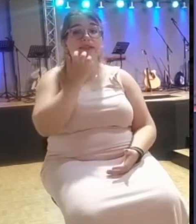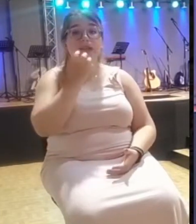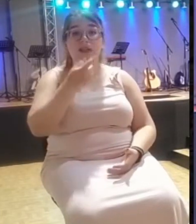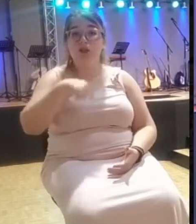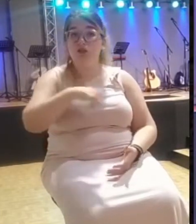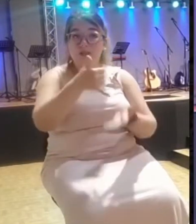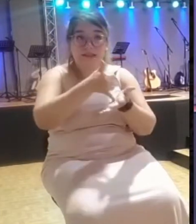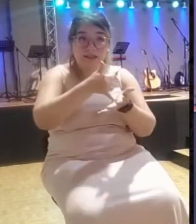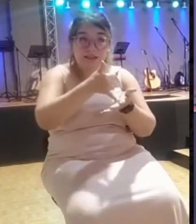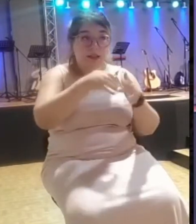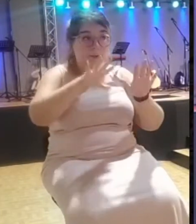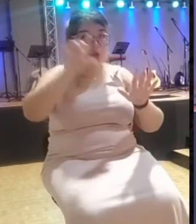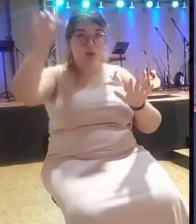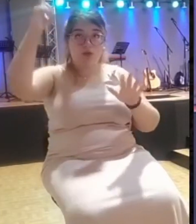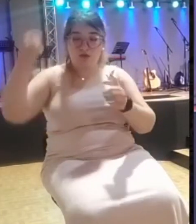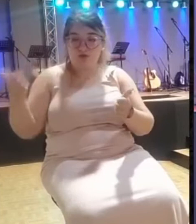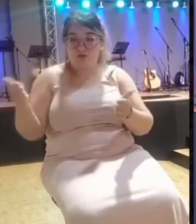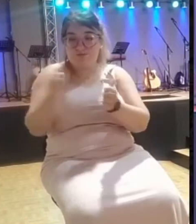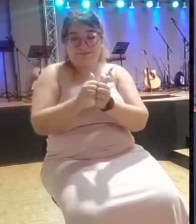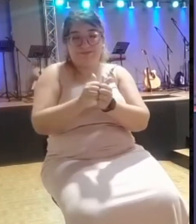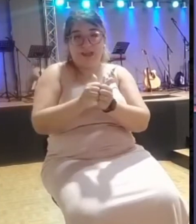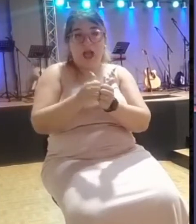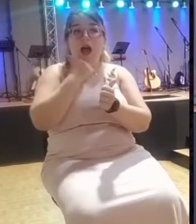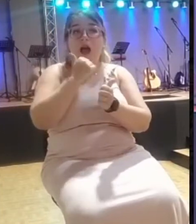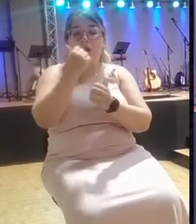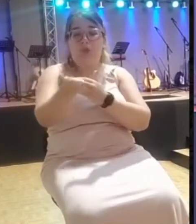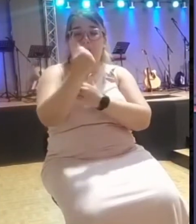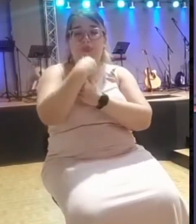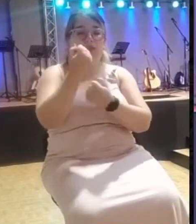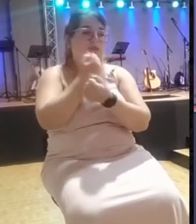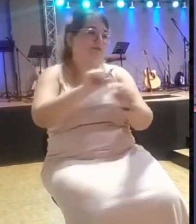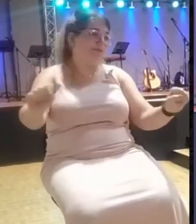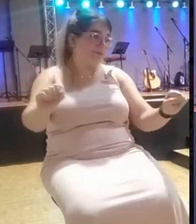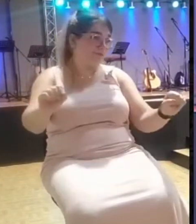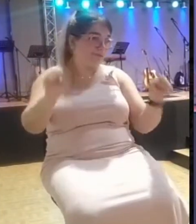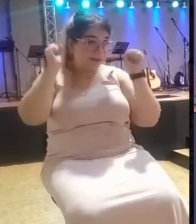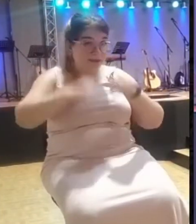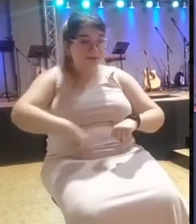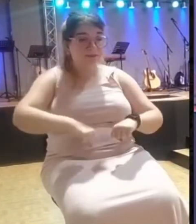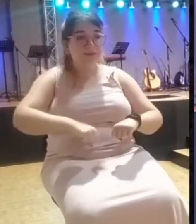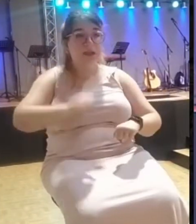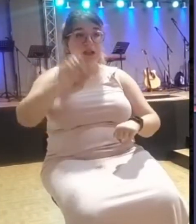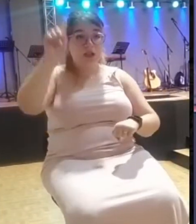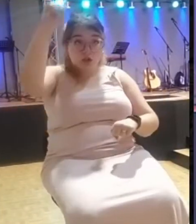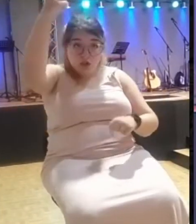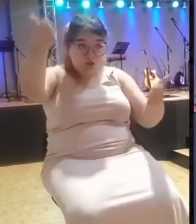Dios está con nosotros, tampoco hay quien pueda con nosotros. ¿Por el tan fuerte, amén? ¿Está Dios contigo?